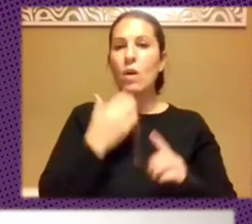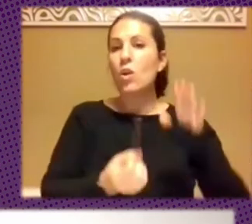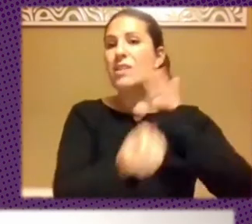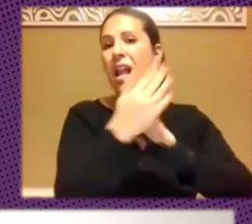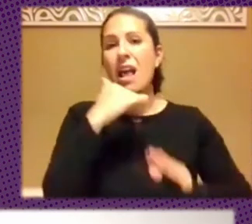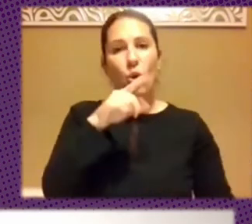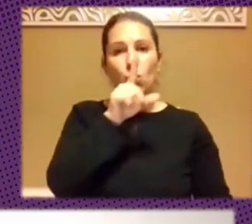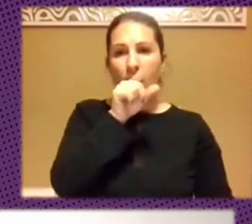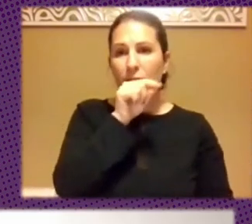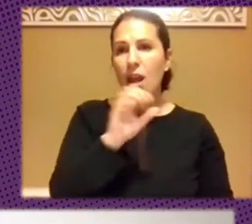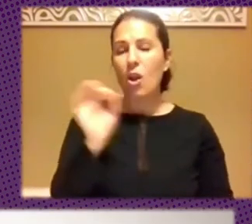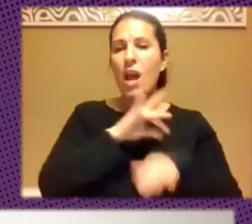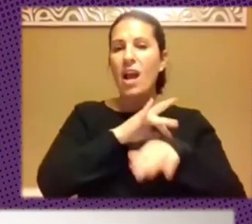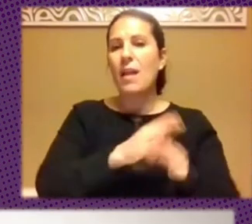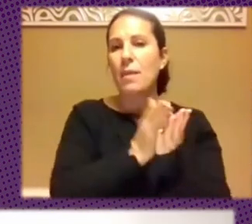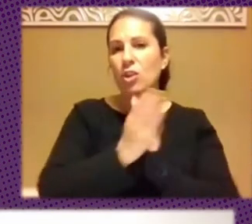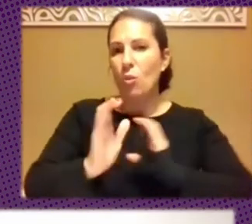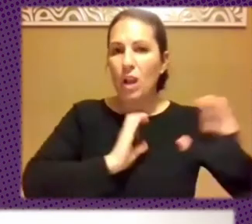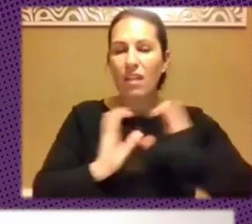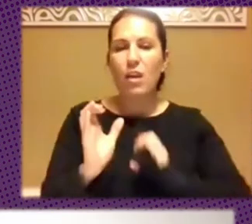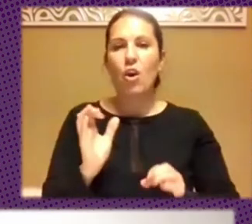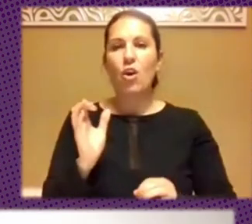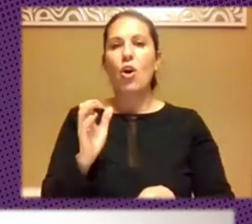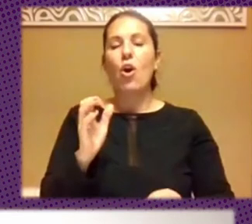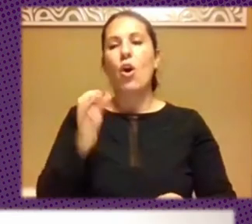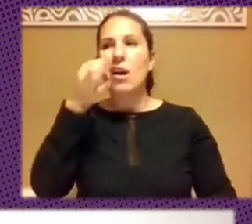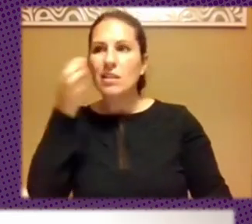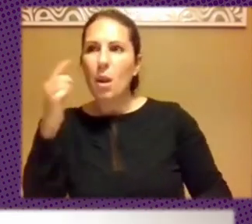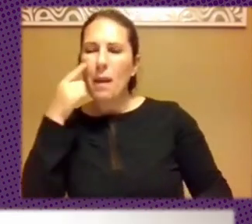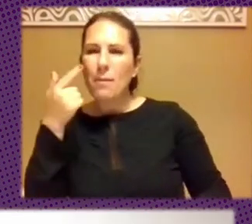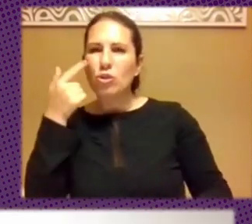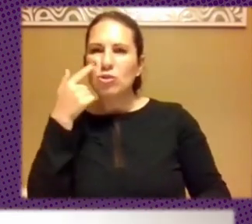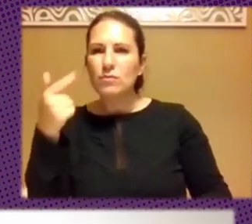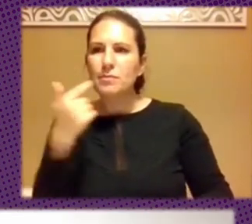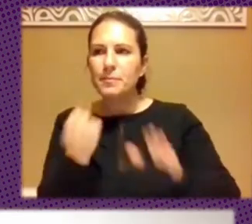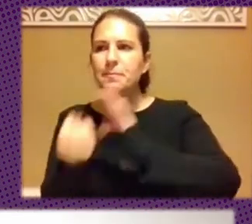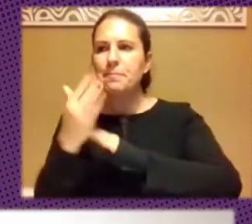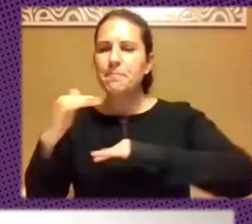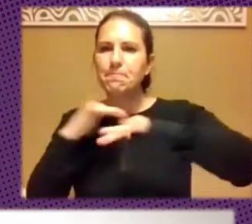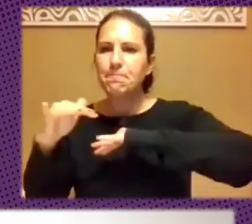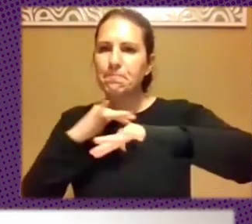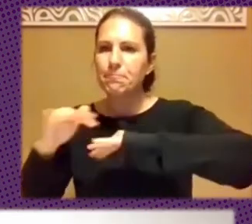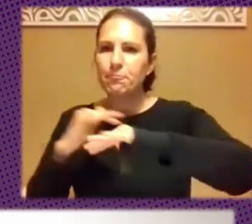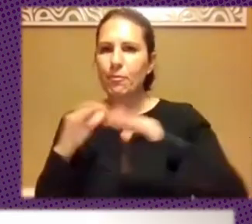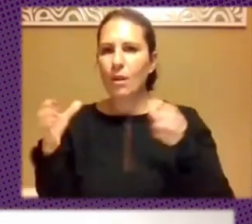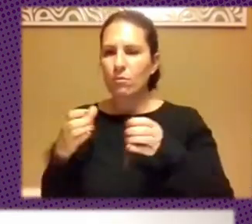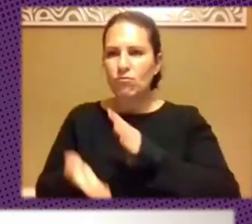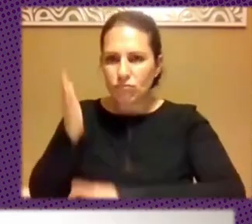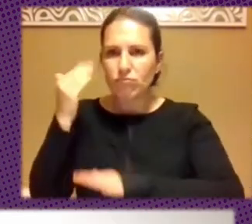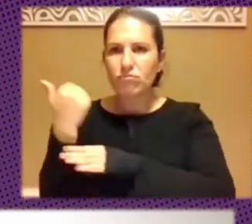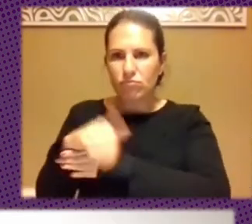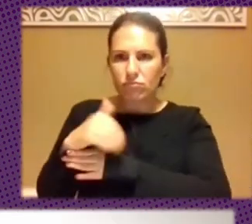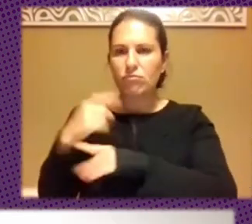en Twitter o agendas en medios o vemos que en la capa física hay movimientos emergentes, multitudes que están saliendo o